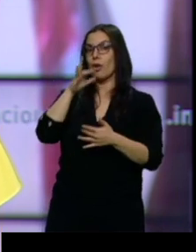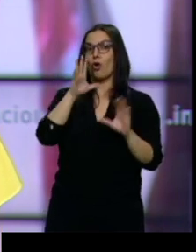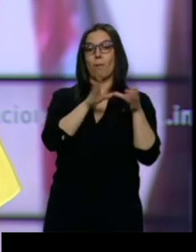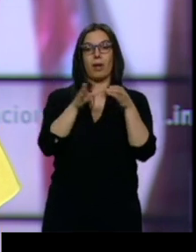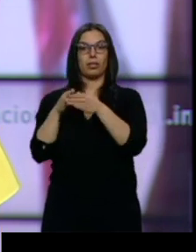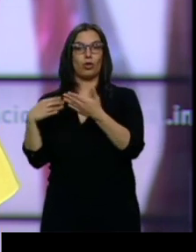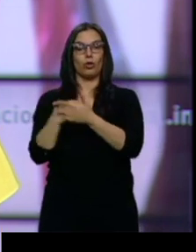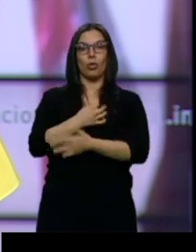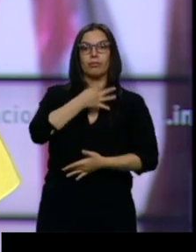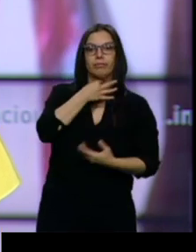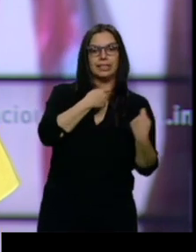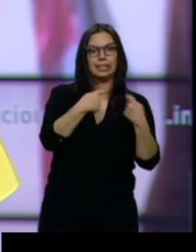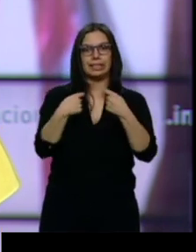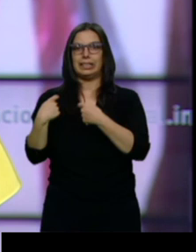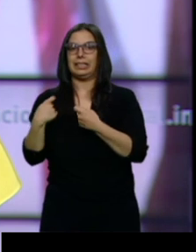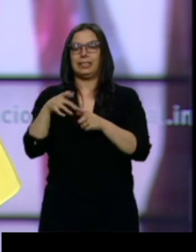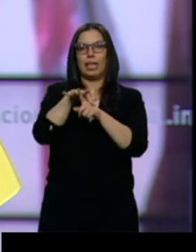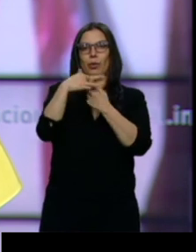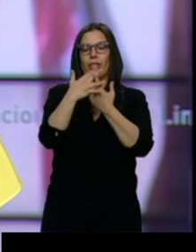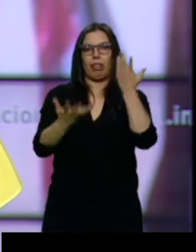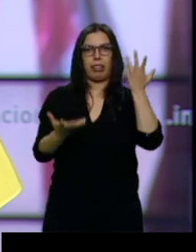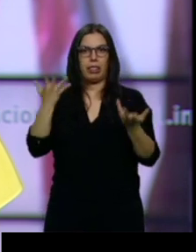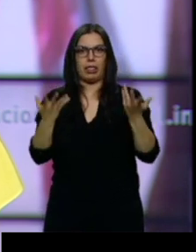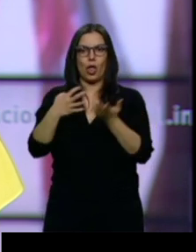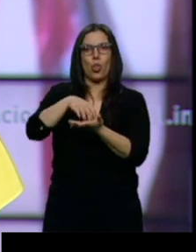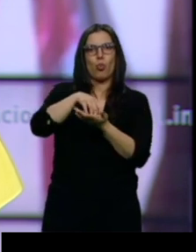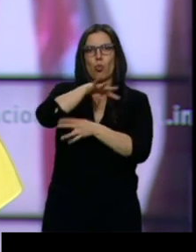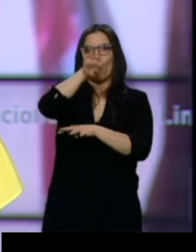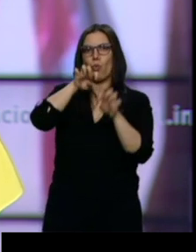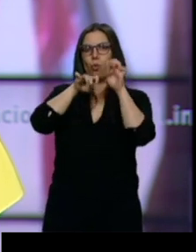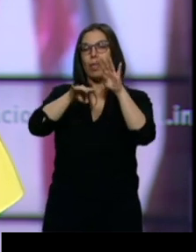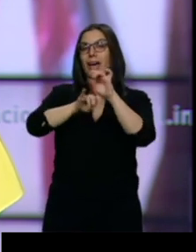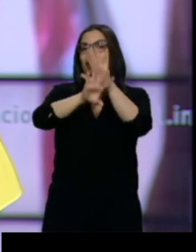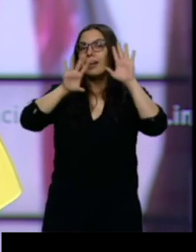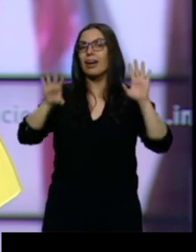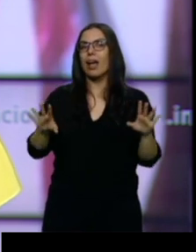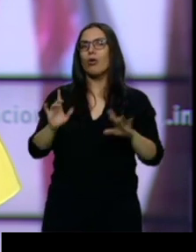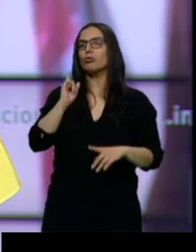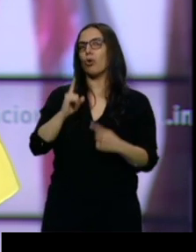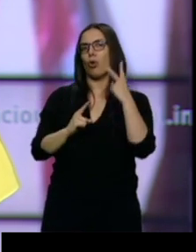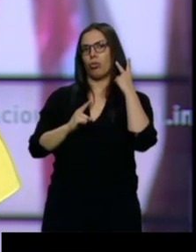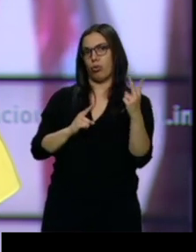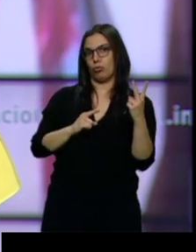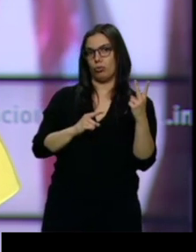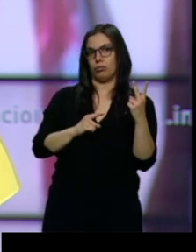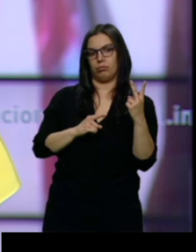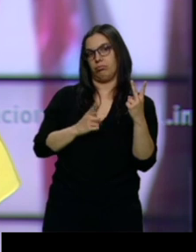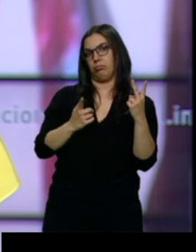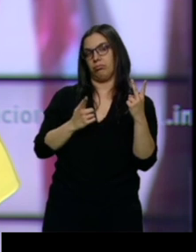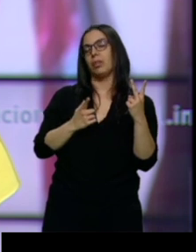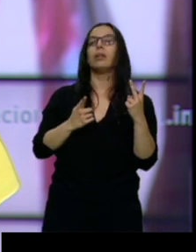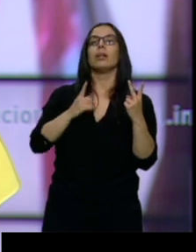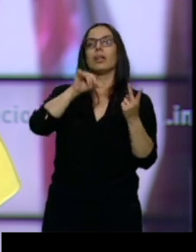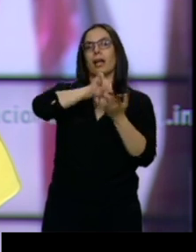panorama muy incierto. Las cosas solo están claras en dos de las nueve capitales de provincia de Castilla y León y en otras dos,